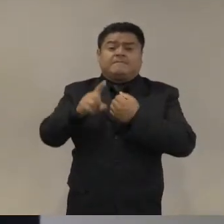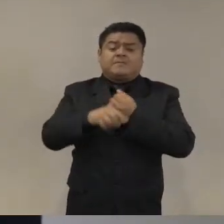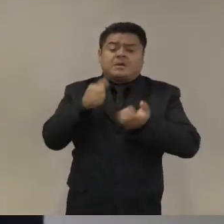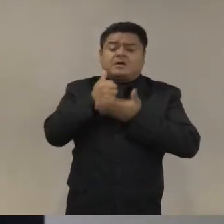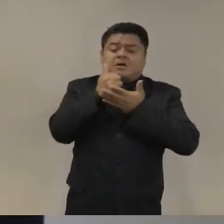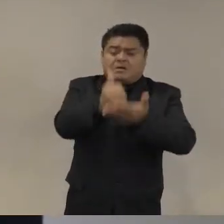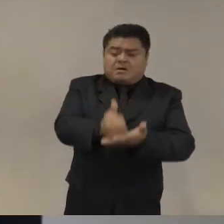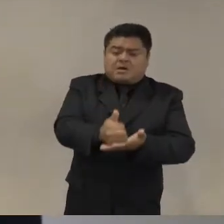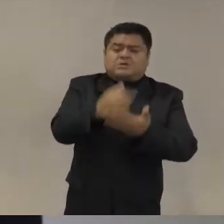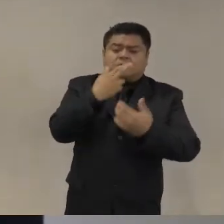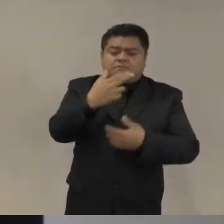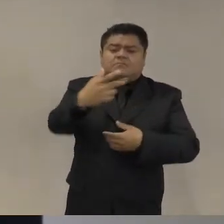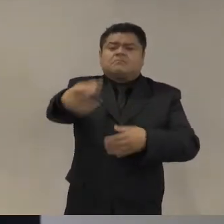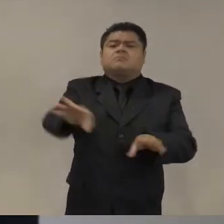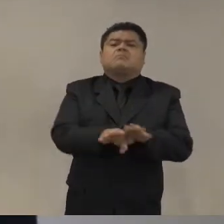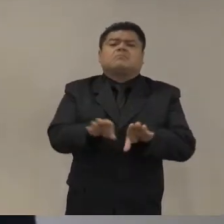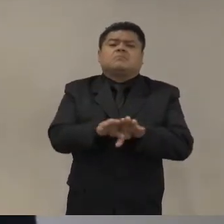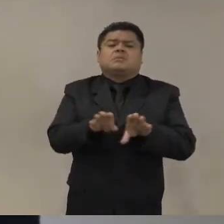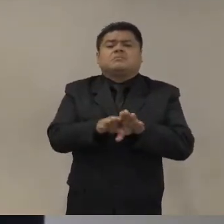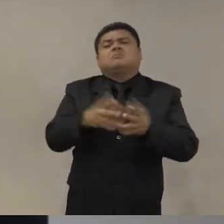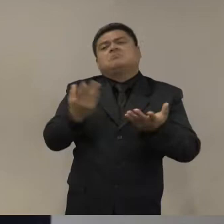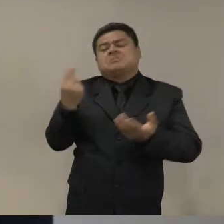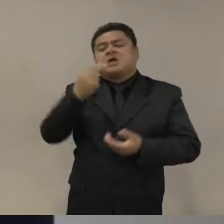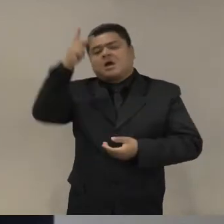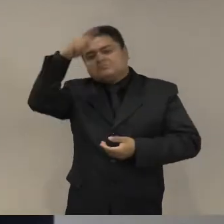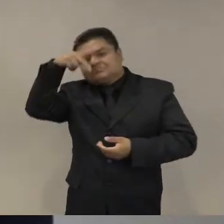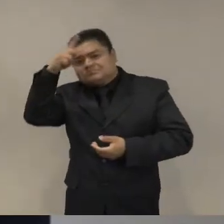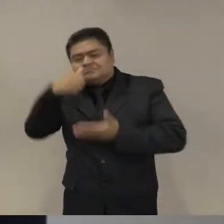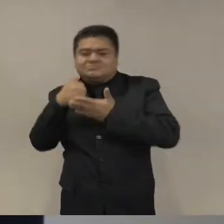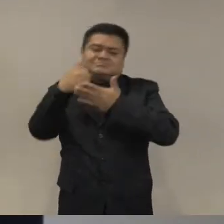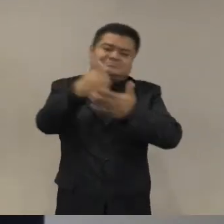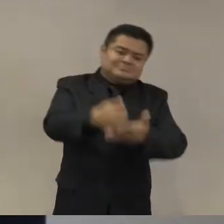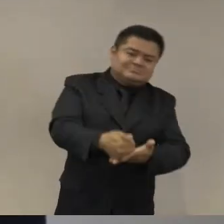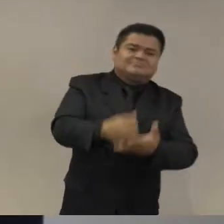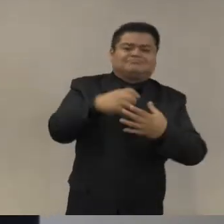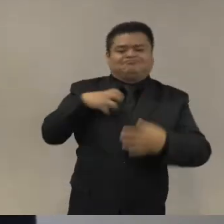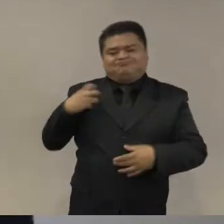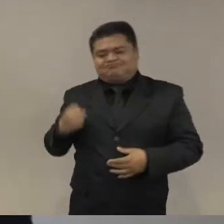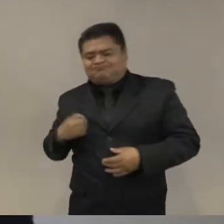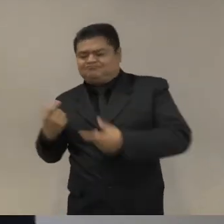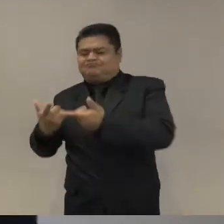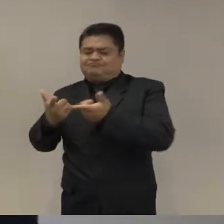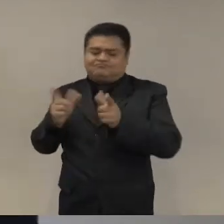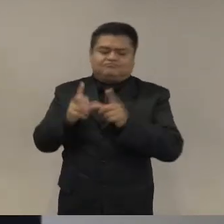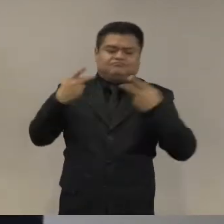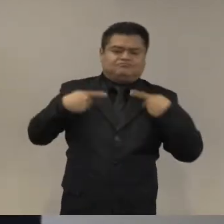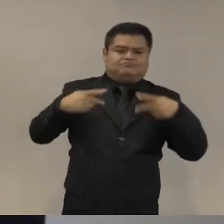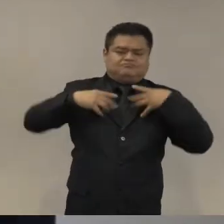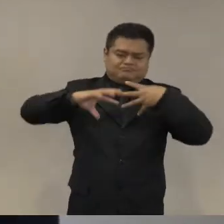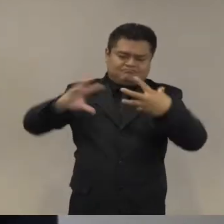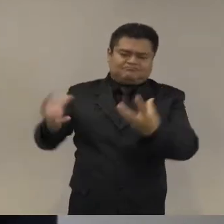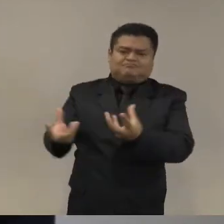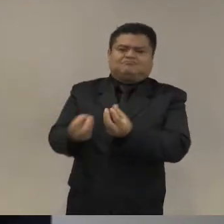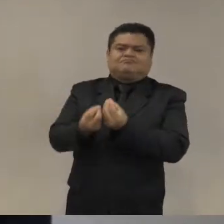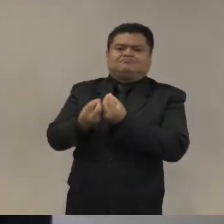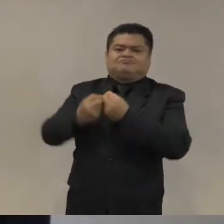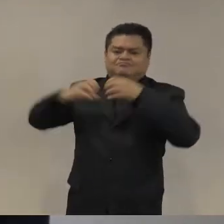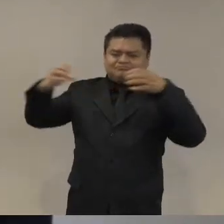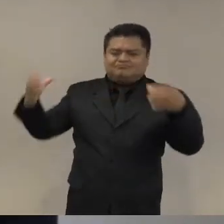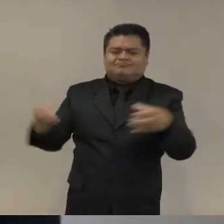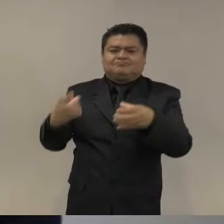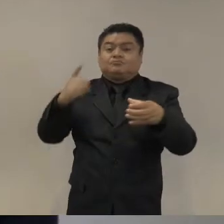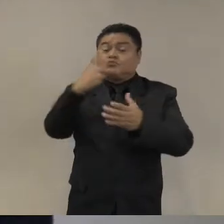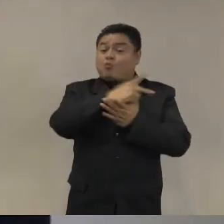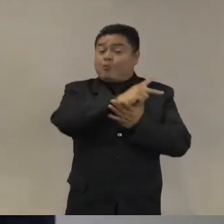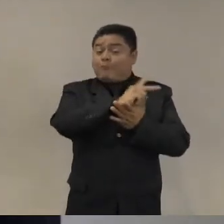hace con ayuda psicosocial con esfuerzos de juntar a personas sobre un solo proyecto